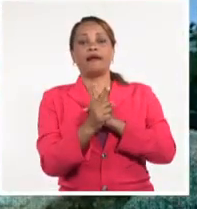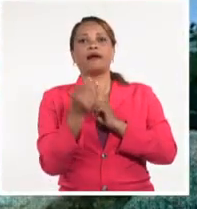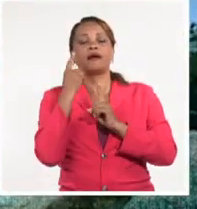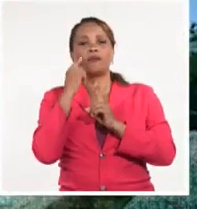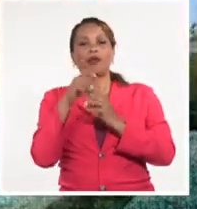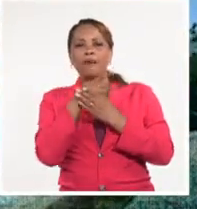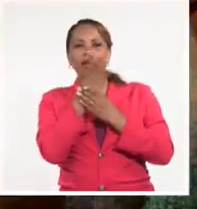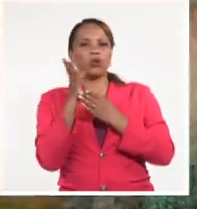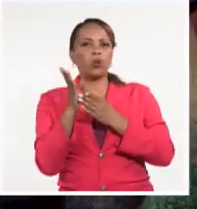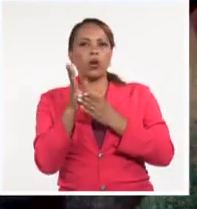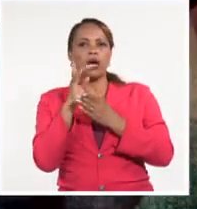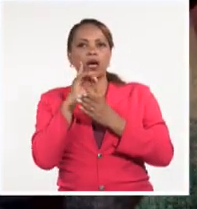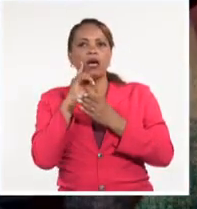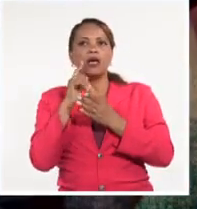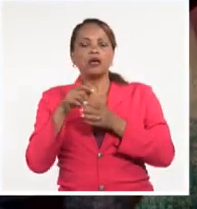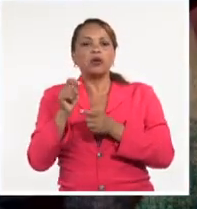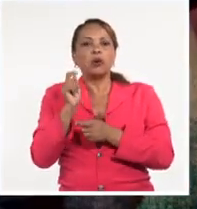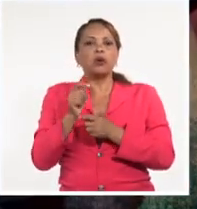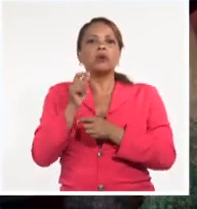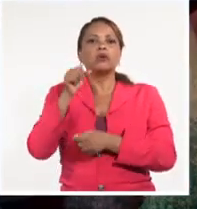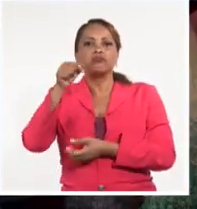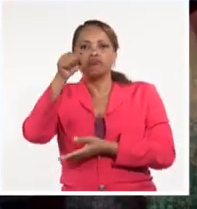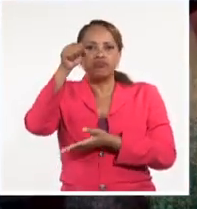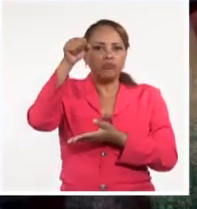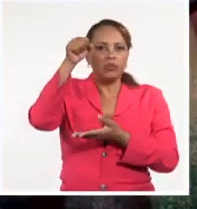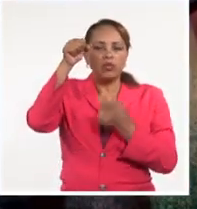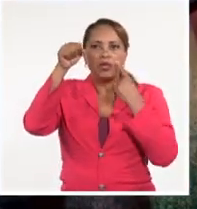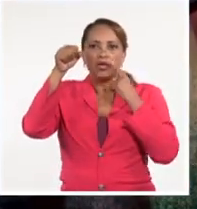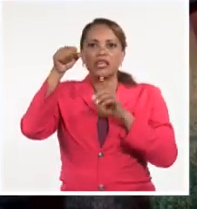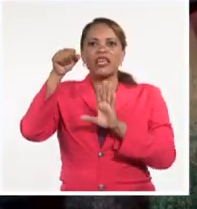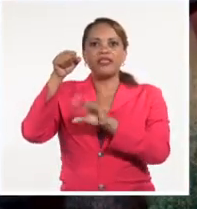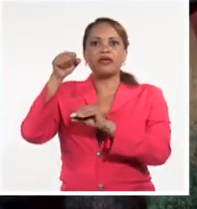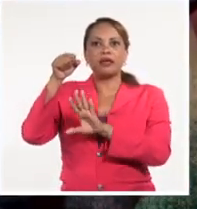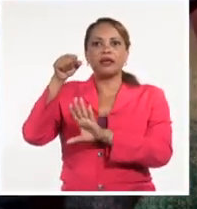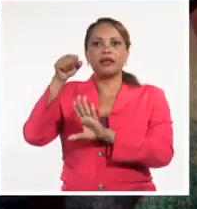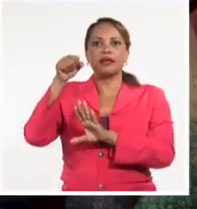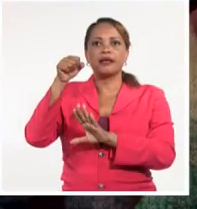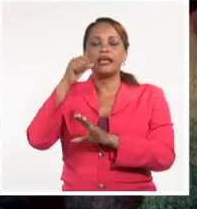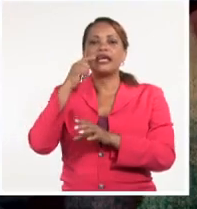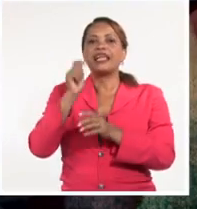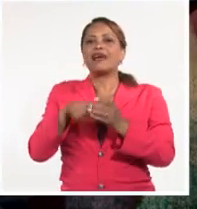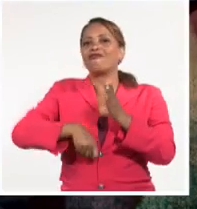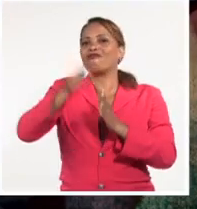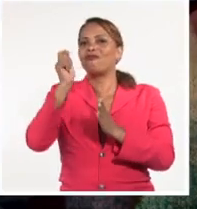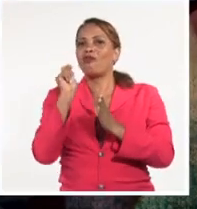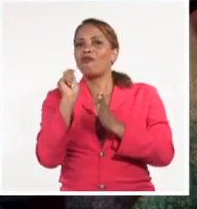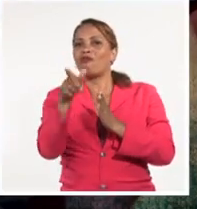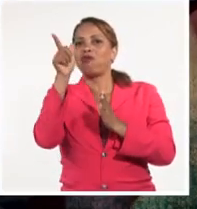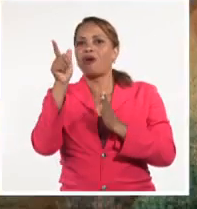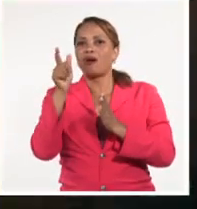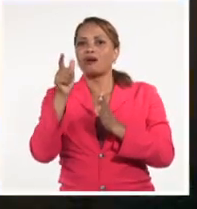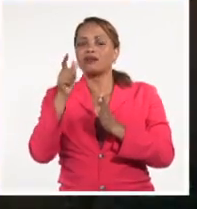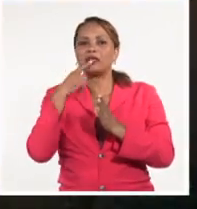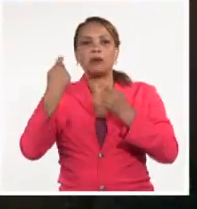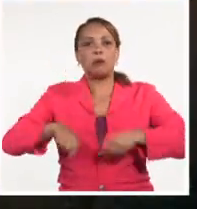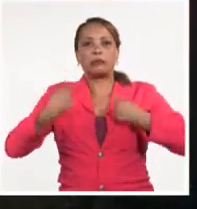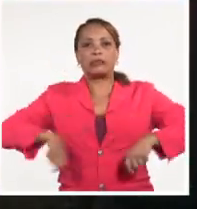madrugada cogí la oscurera y ahí que antes le veía a Juan y después me mandó a correr.